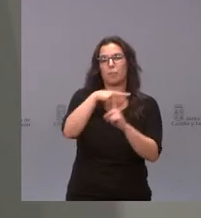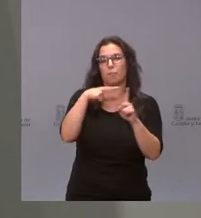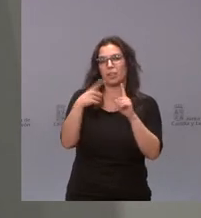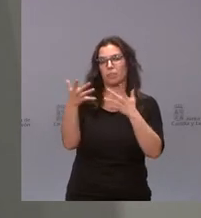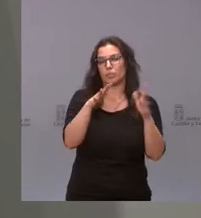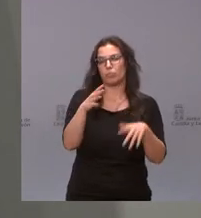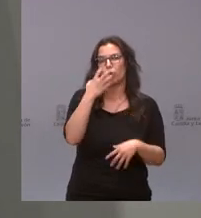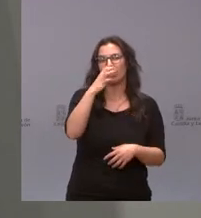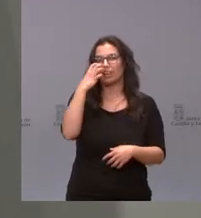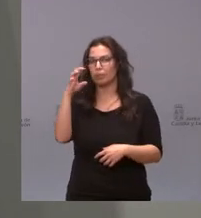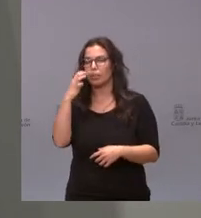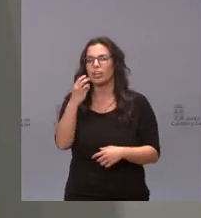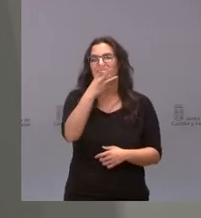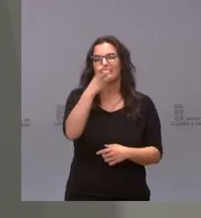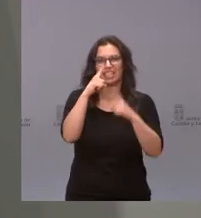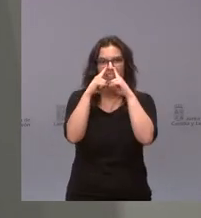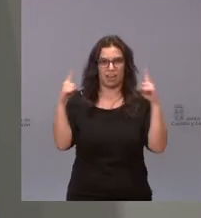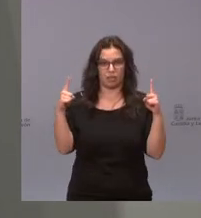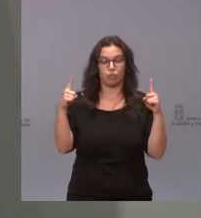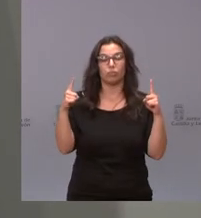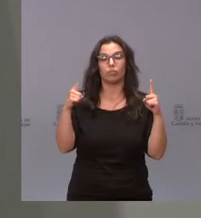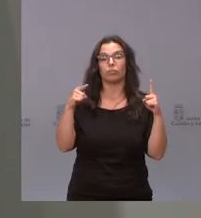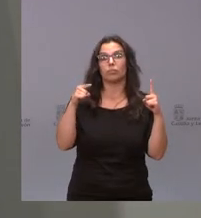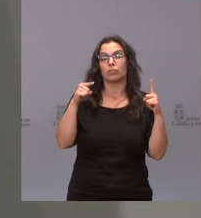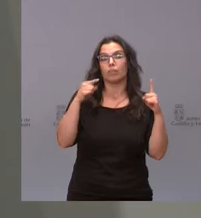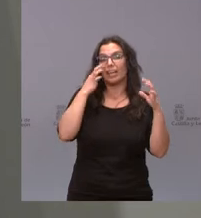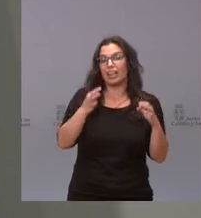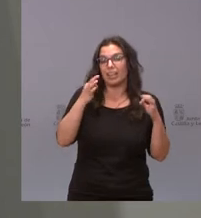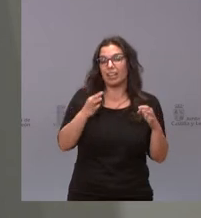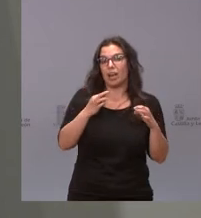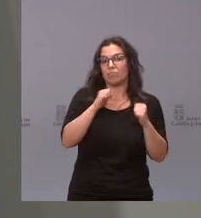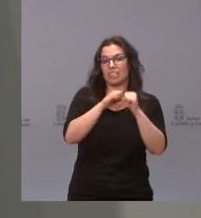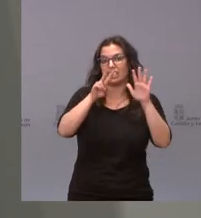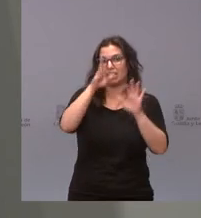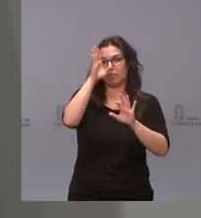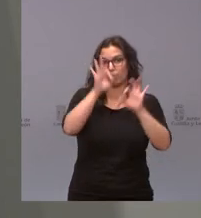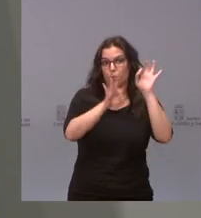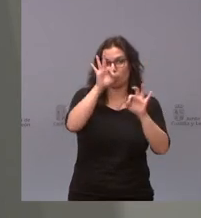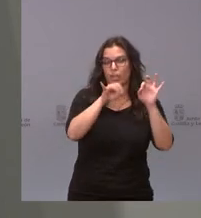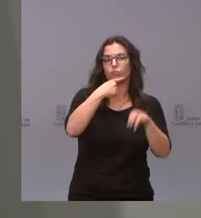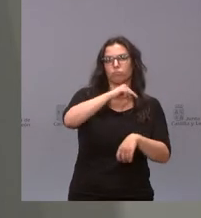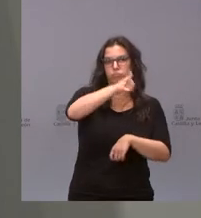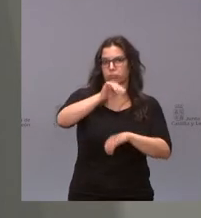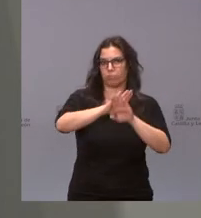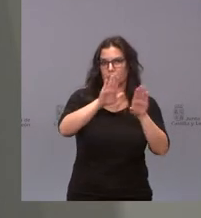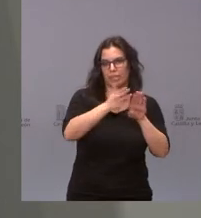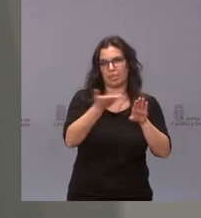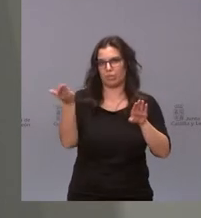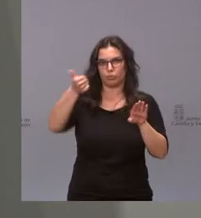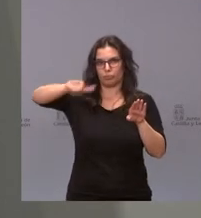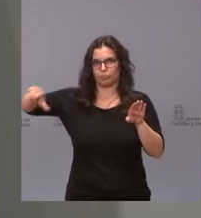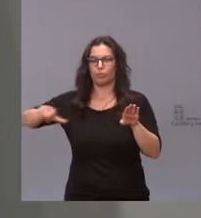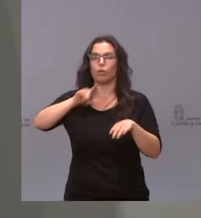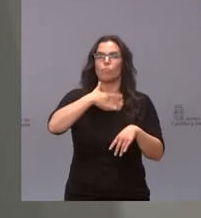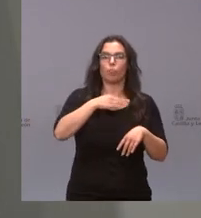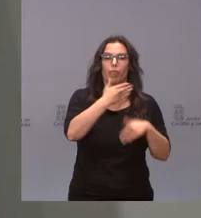reclamaciones presentadas anualmente de las que tan solo el 27% resultan estimadas ya sea en vía administrativa o